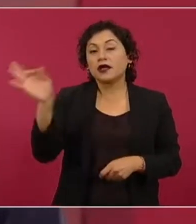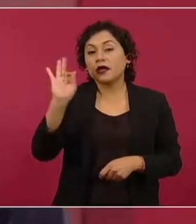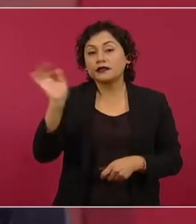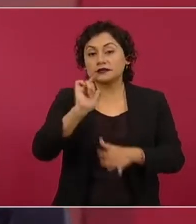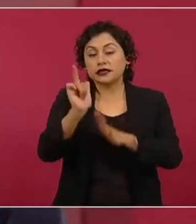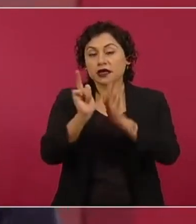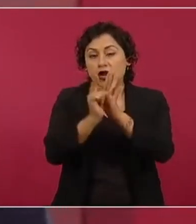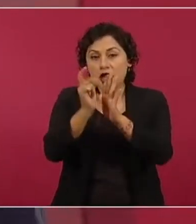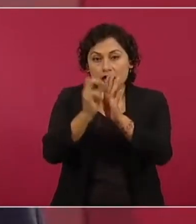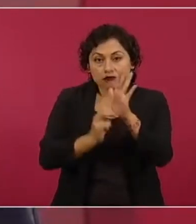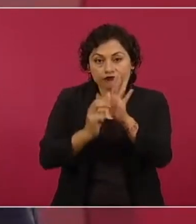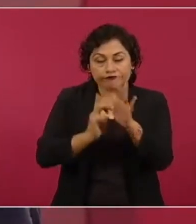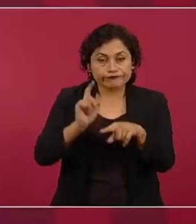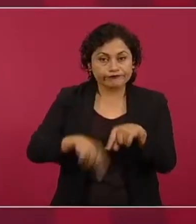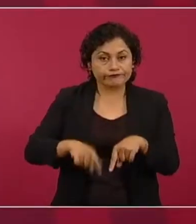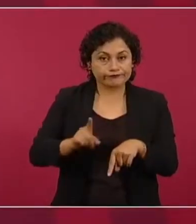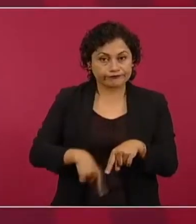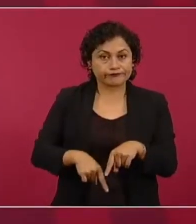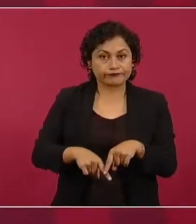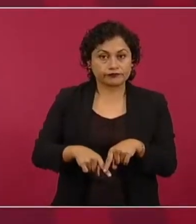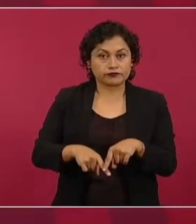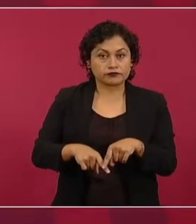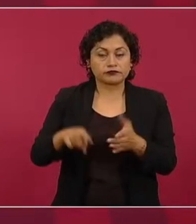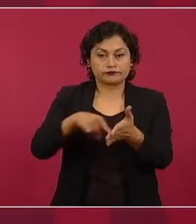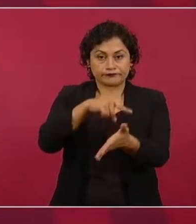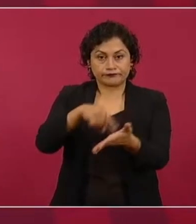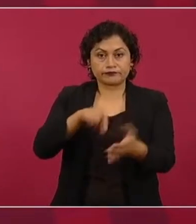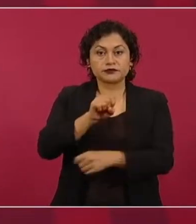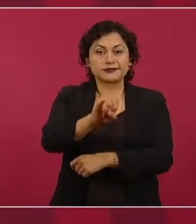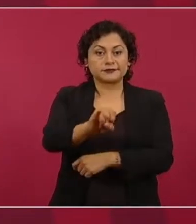era el sí.